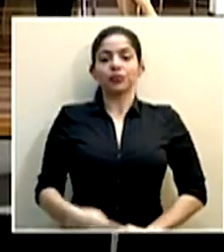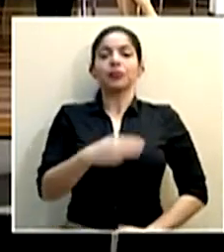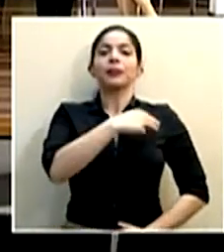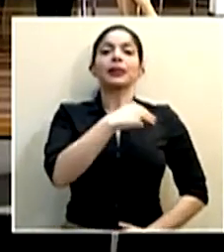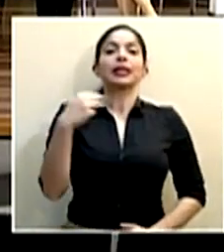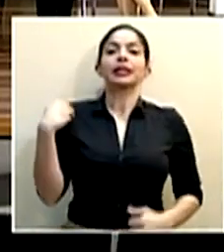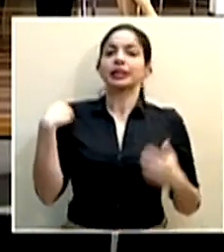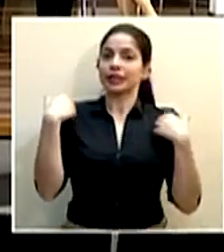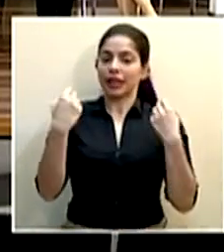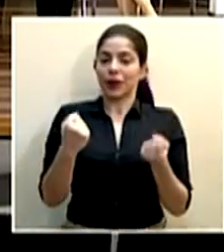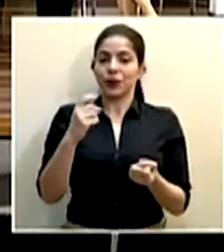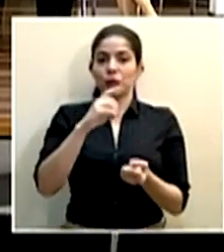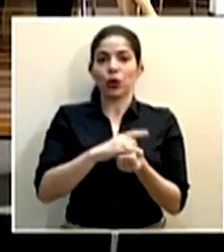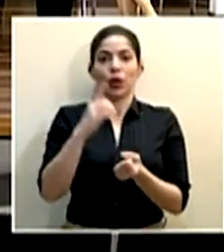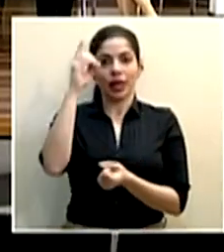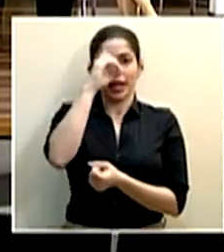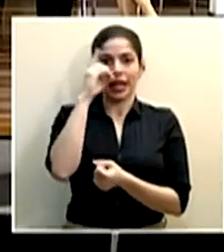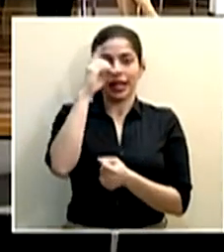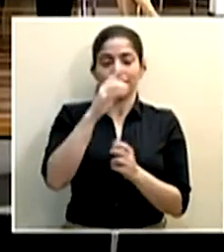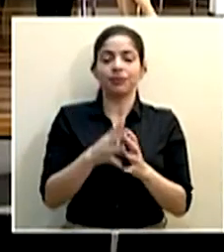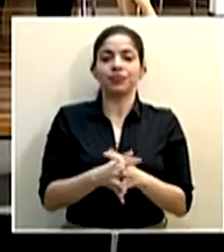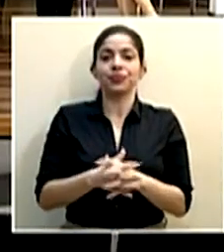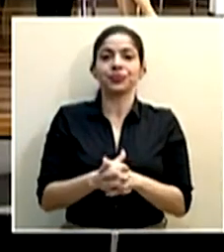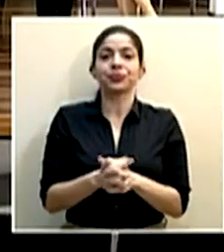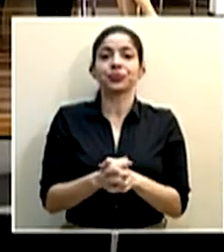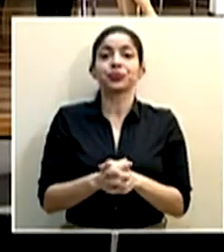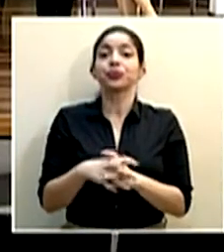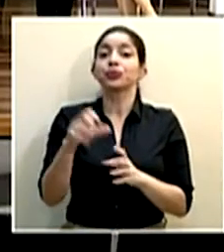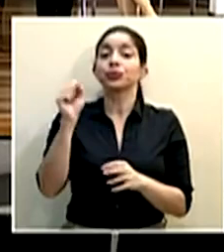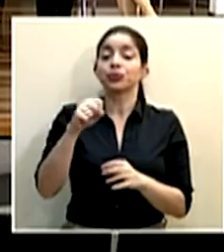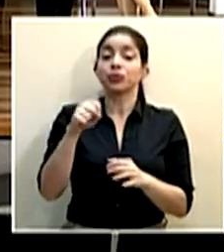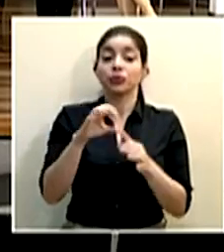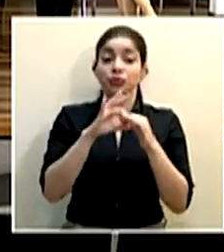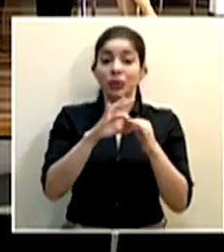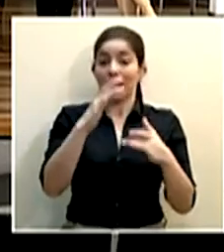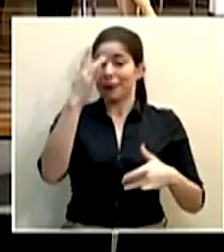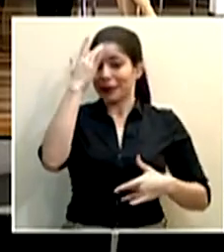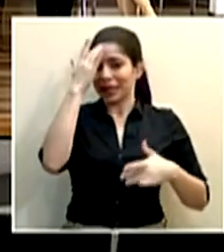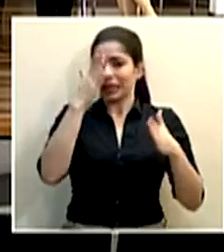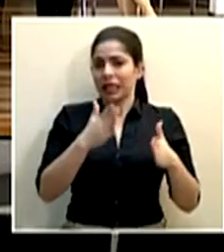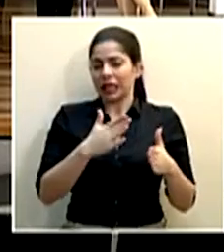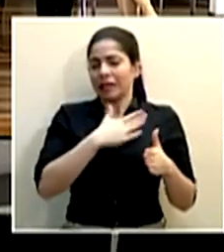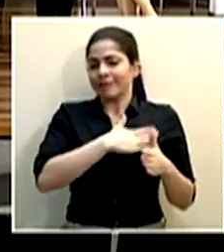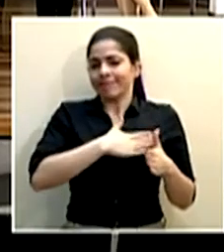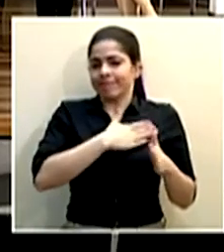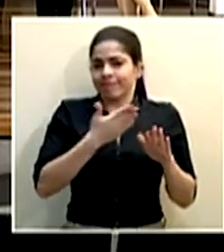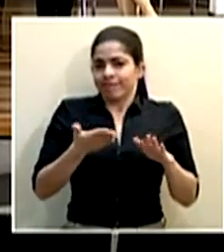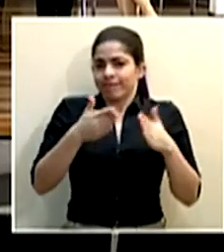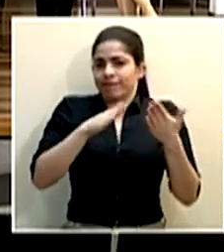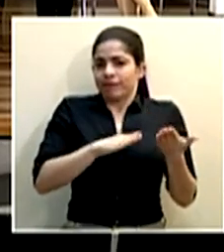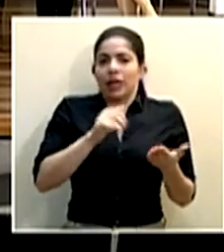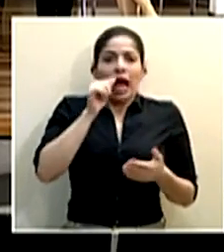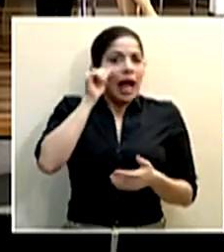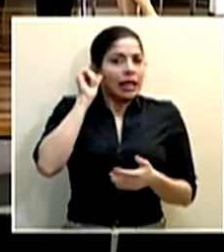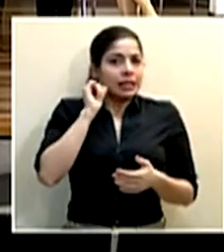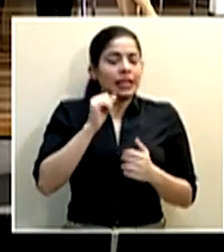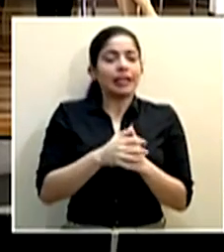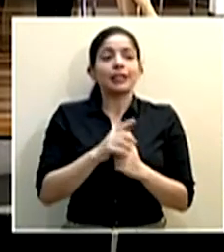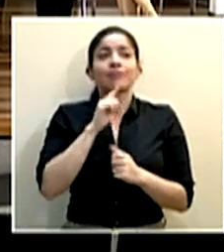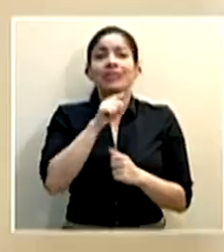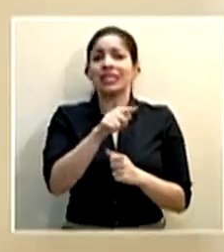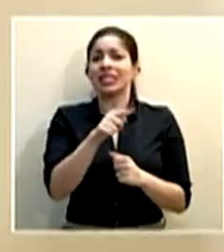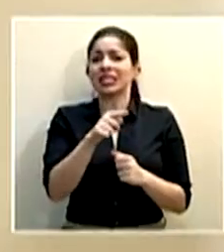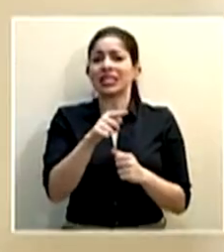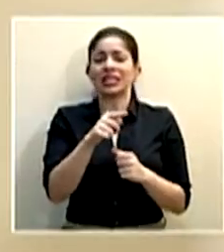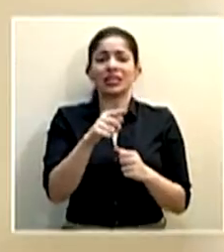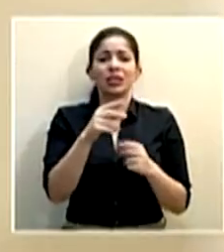Ministro de Salud, el doctor Daniel Salas. Sí, con respecto al paciente, que lamentablemente falleció el día de ayer, realidad la evolución de él